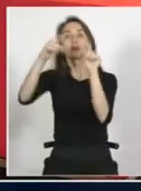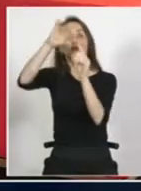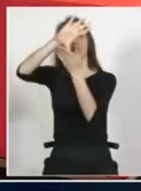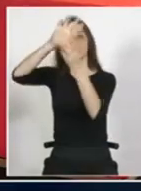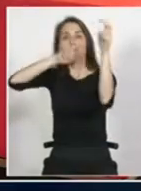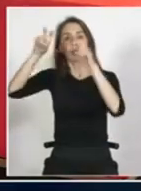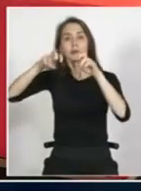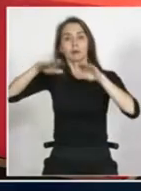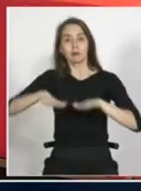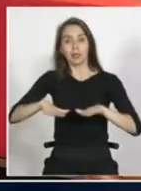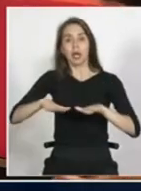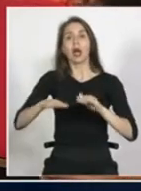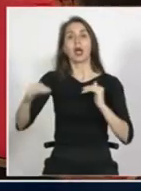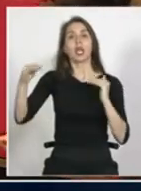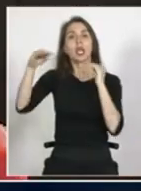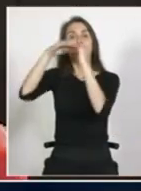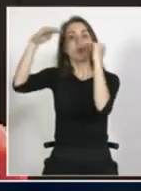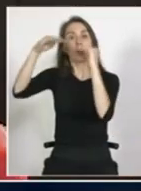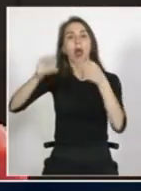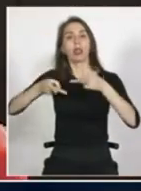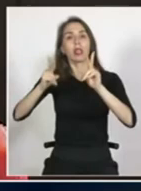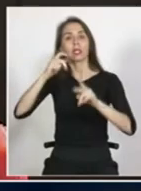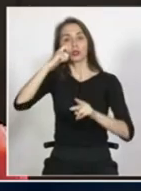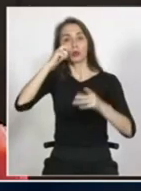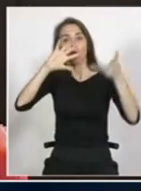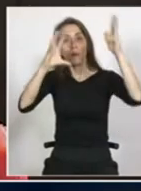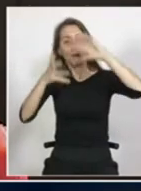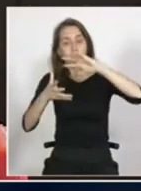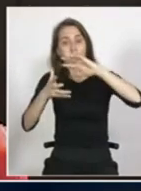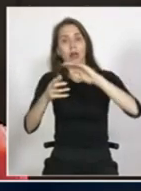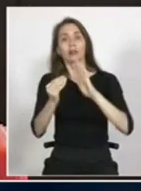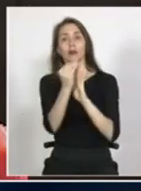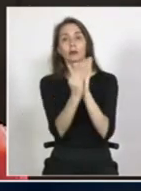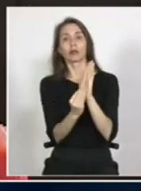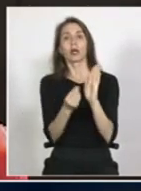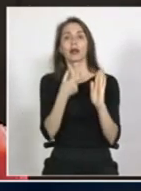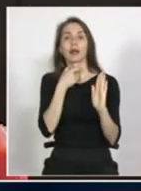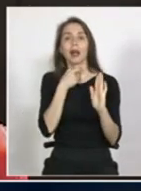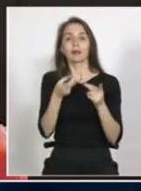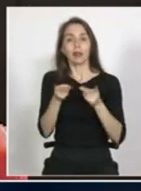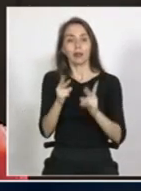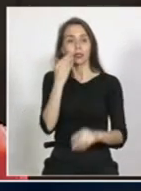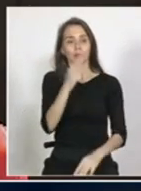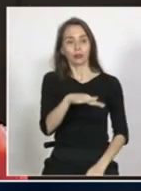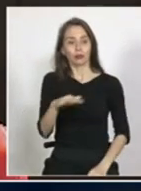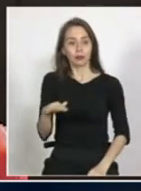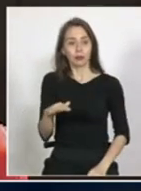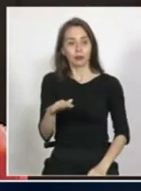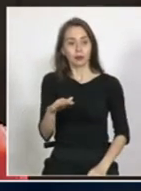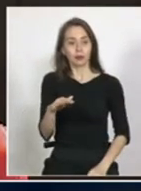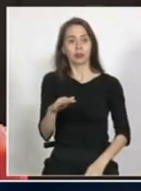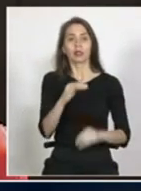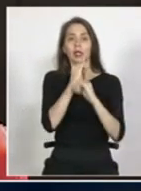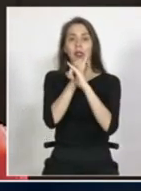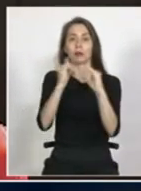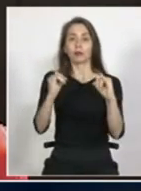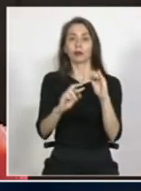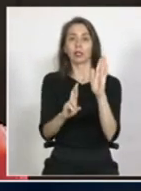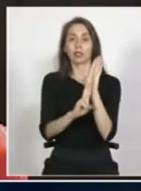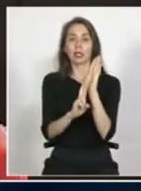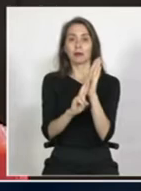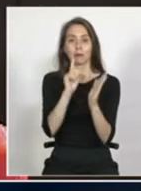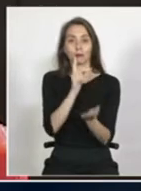internacionales de derechos humanos y que haga mención explícita a las garantías y derechos de los niños. Difundir los reglamentos